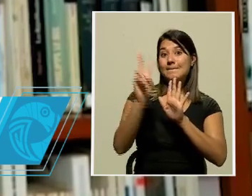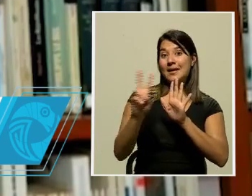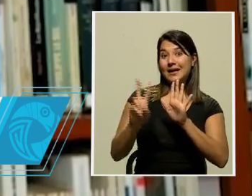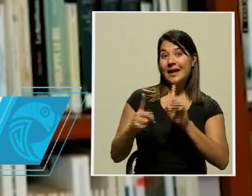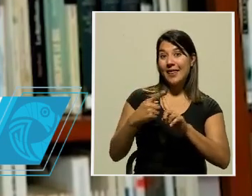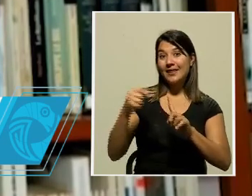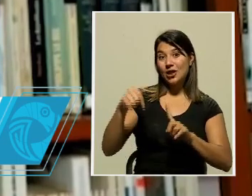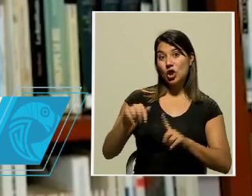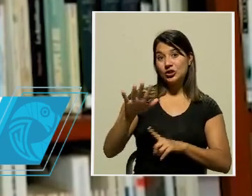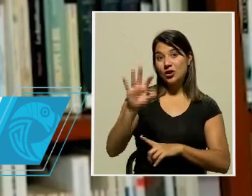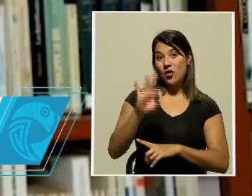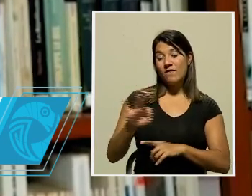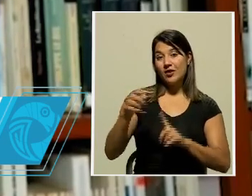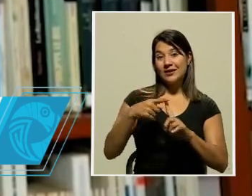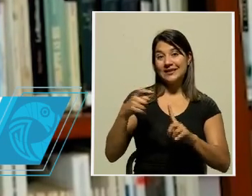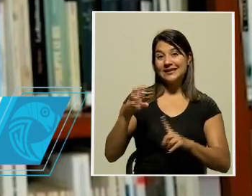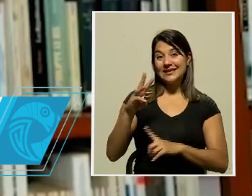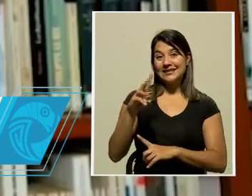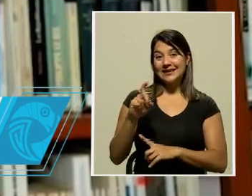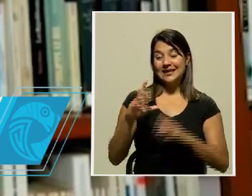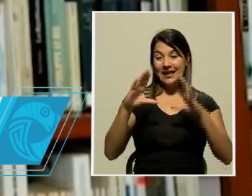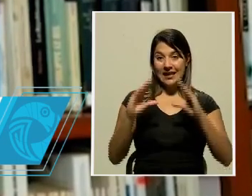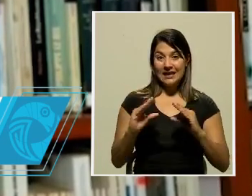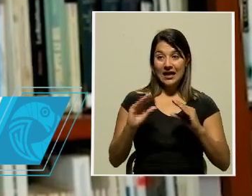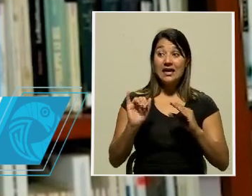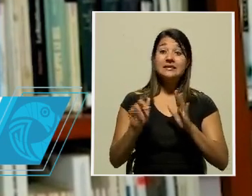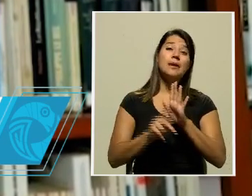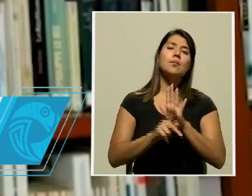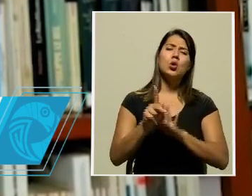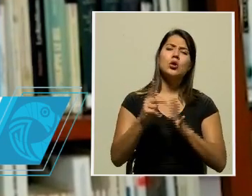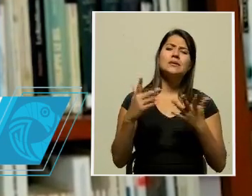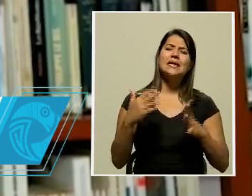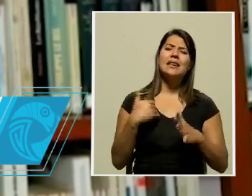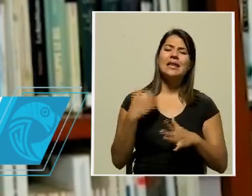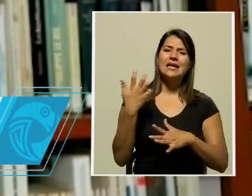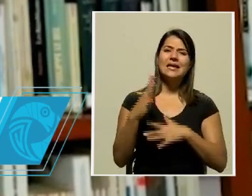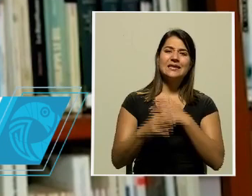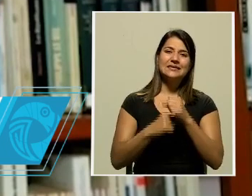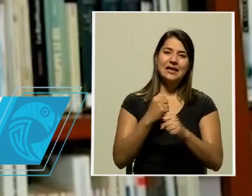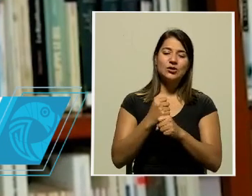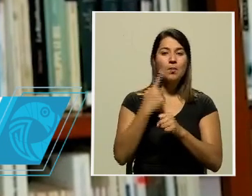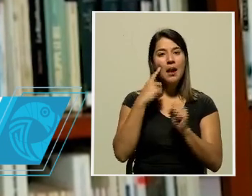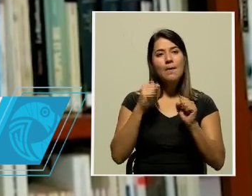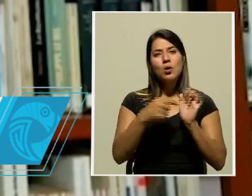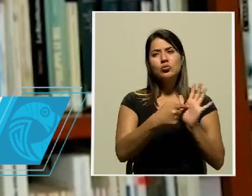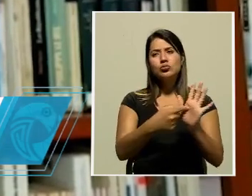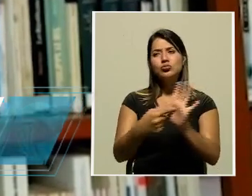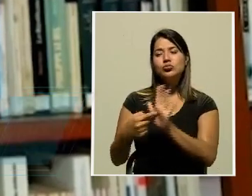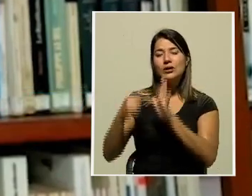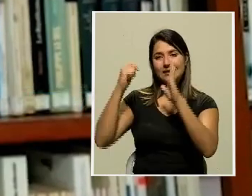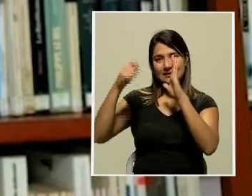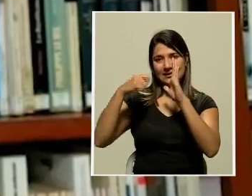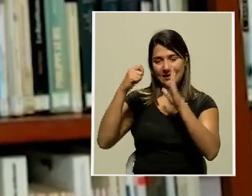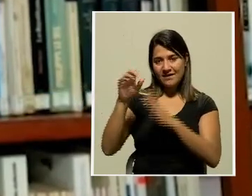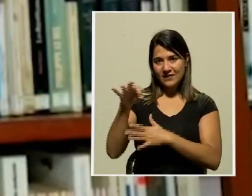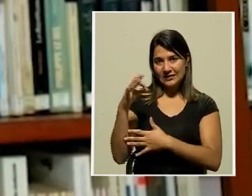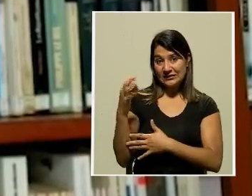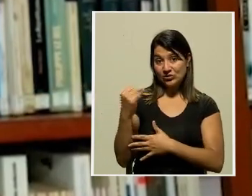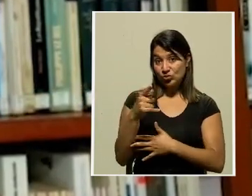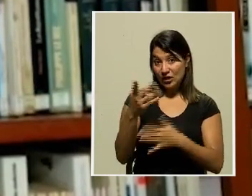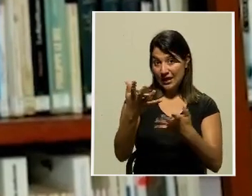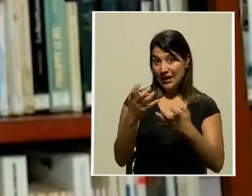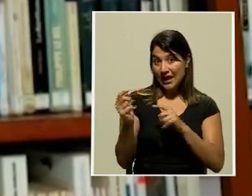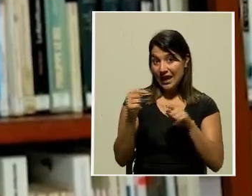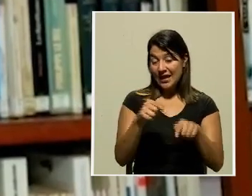de febrero, a partir de las 6 de la tarde. Es un programa que tenemos desde hace más de 15 años para difundir el cine francófono. Para asistir a